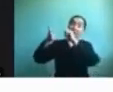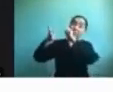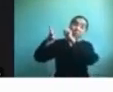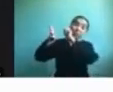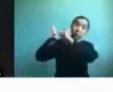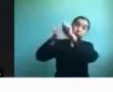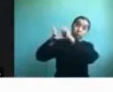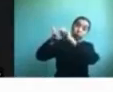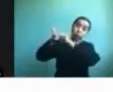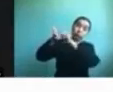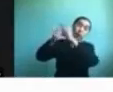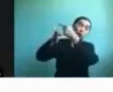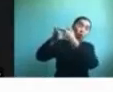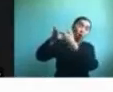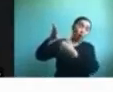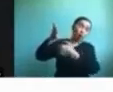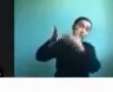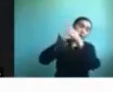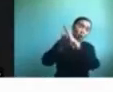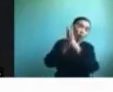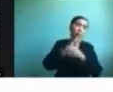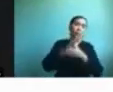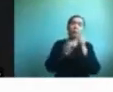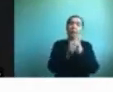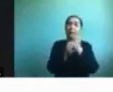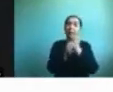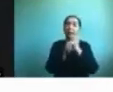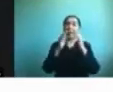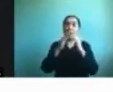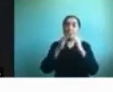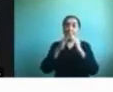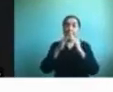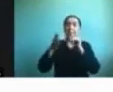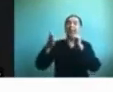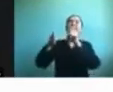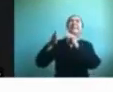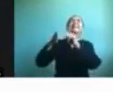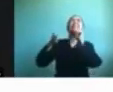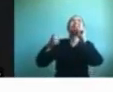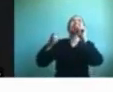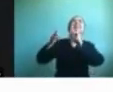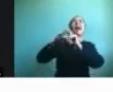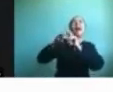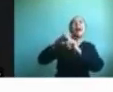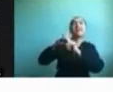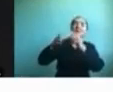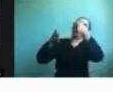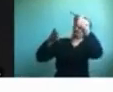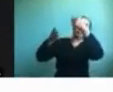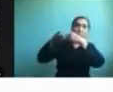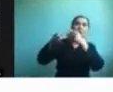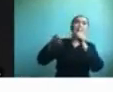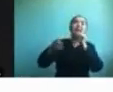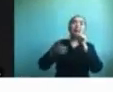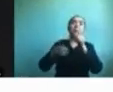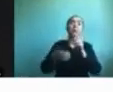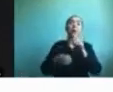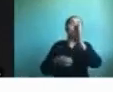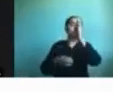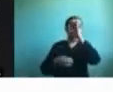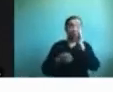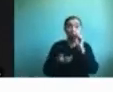cómo se pueden ir dividiendo según los distintos miembros de la familia por ejemplo aquí está darle comida al perro